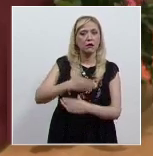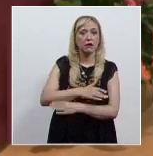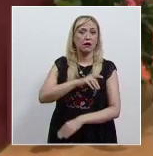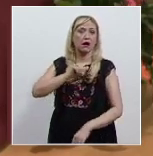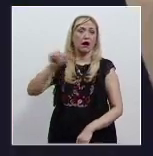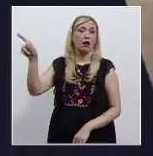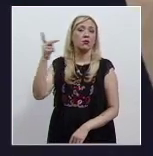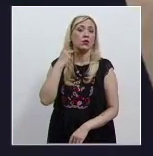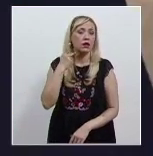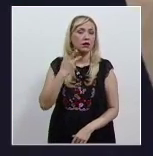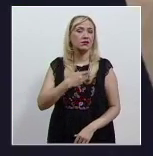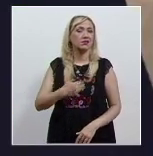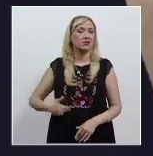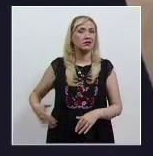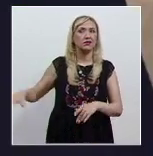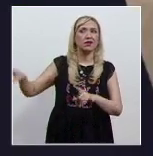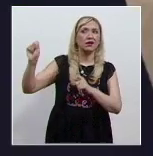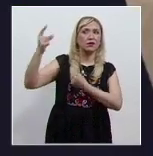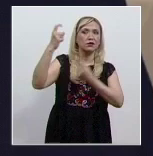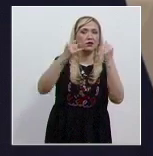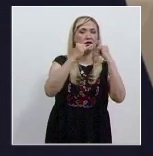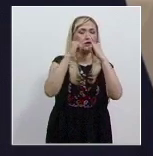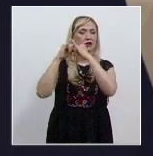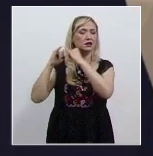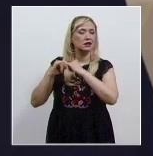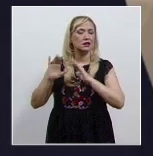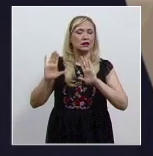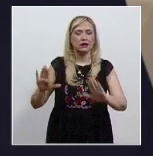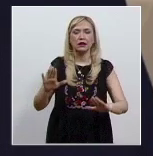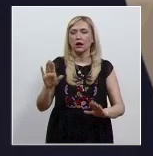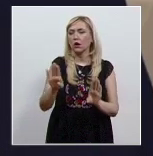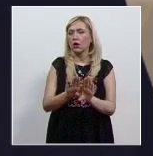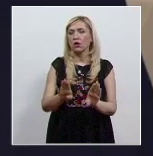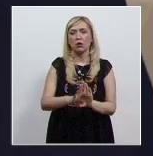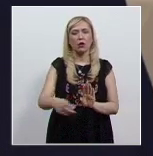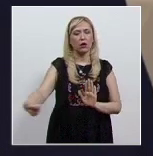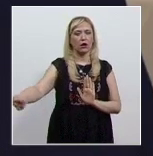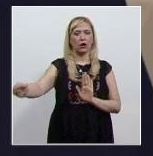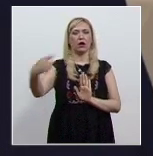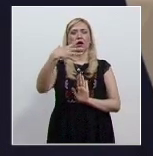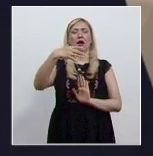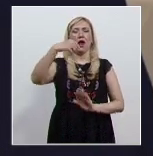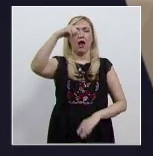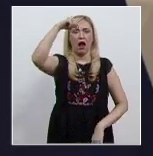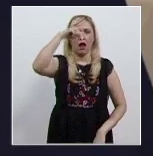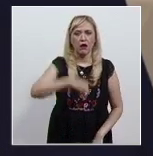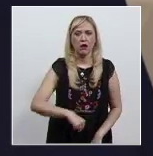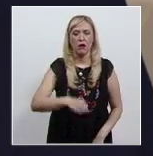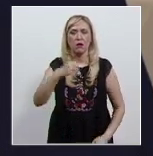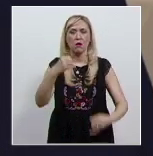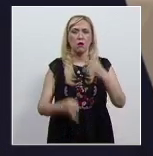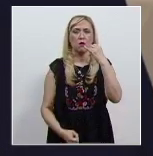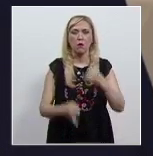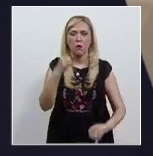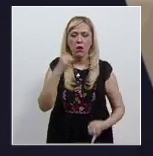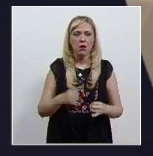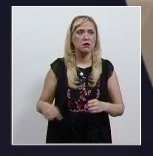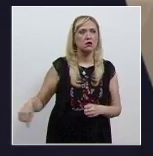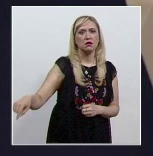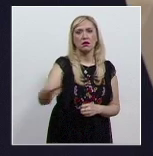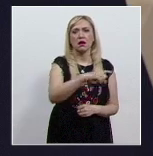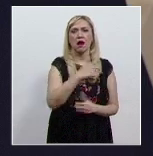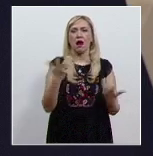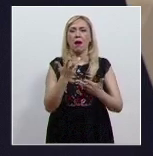político. El primero es la estigmatización desde el poder político de las personas